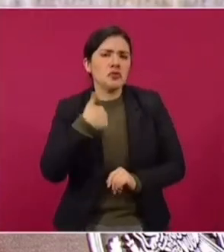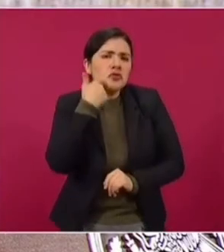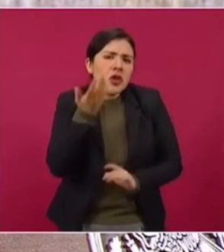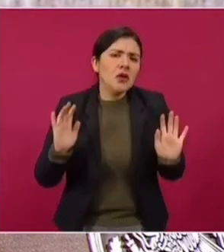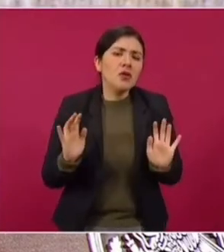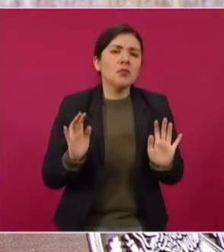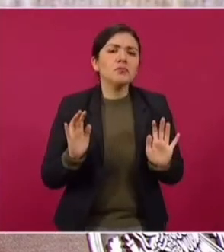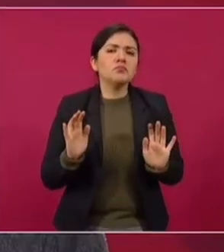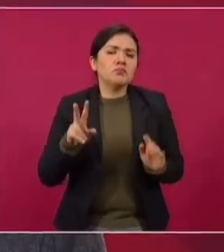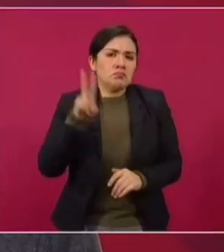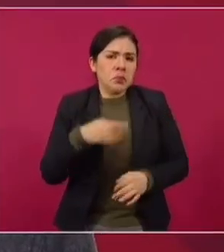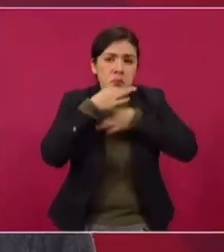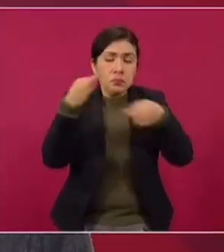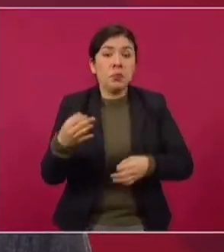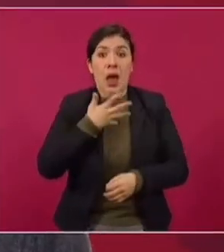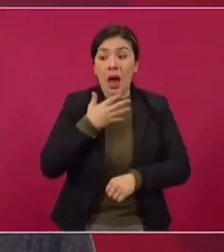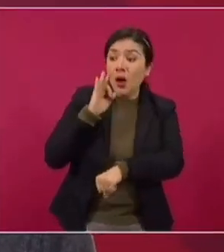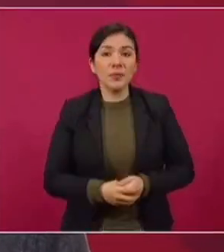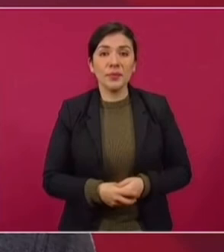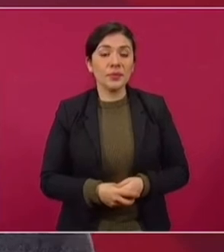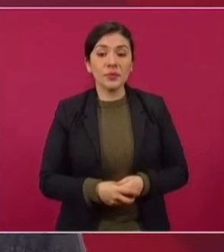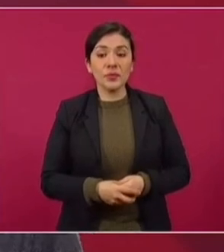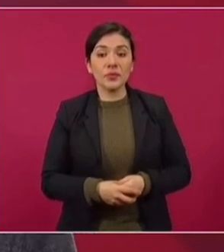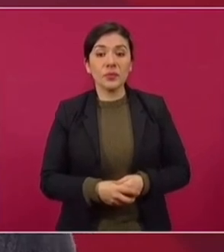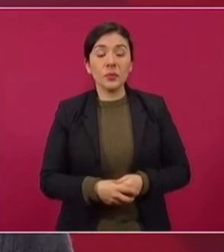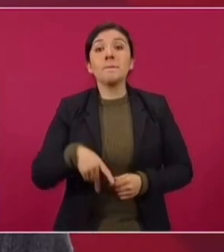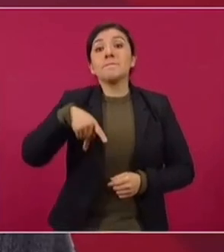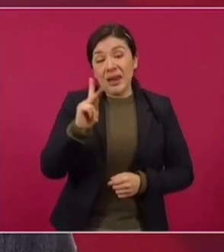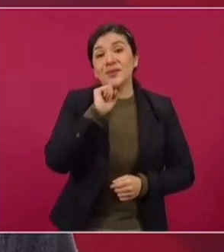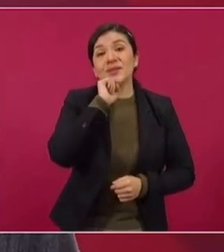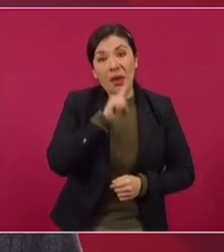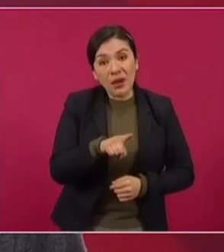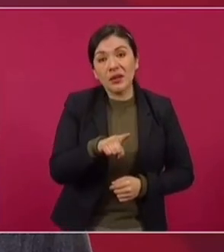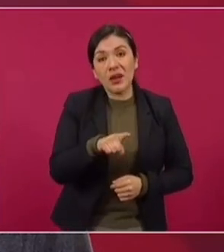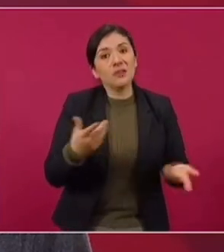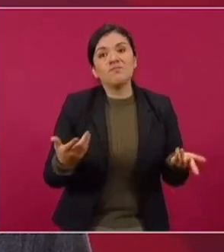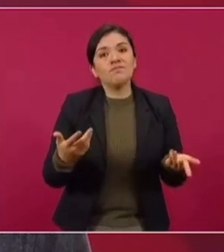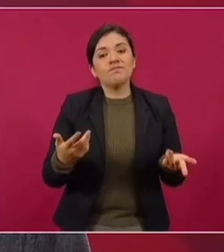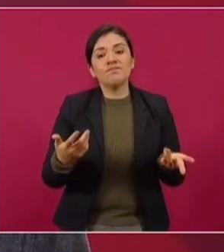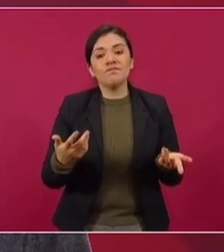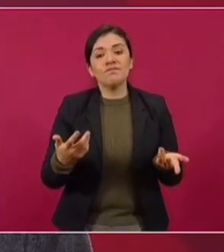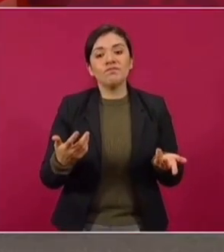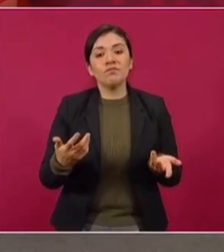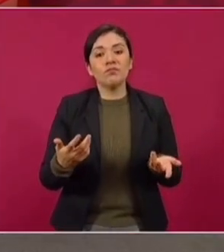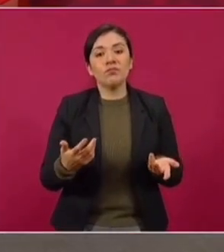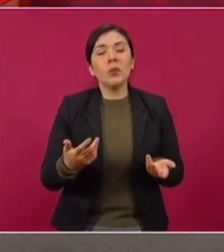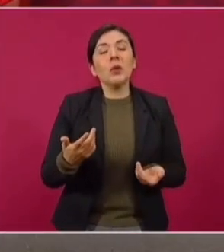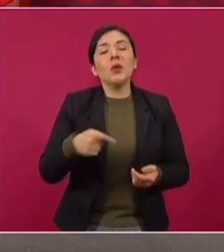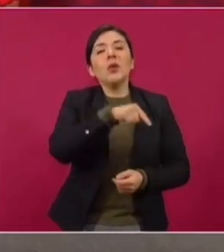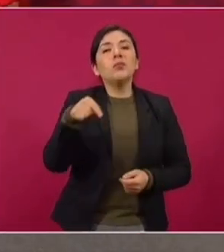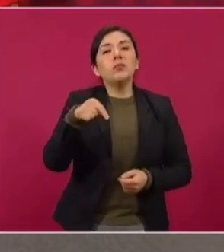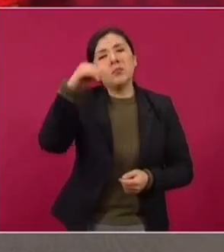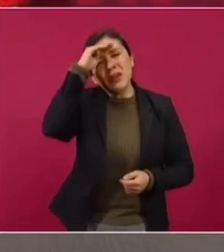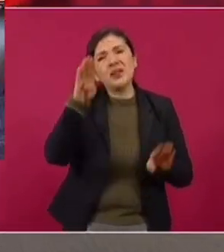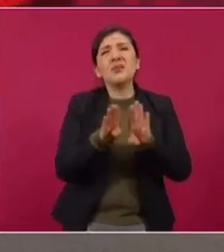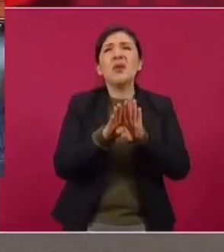decir que no hay impunidad, pero que al mismo tiempo no hagamos